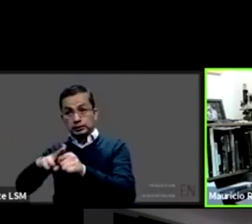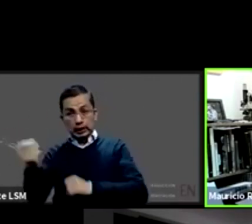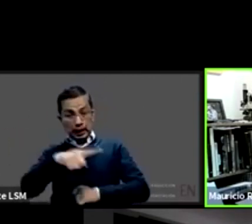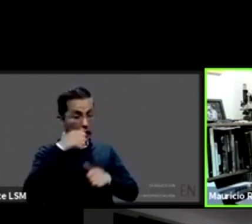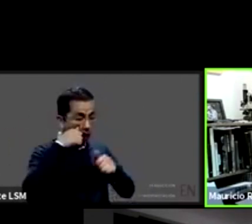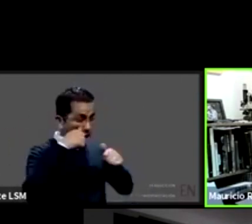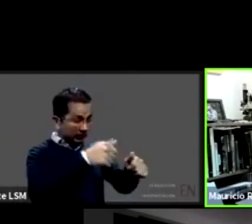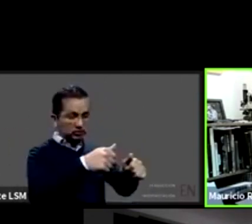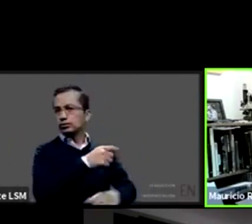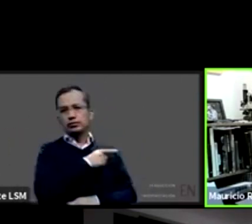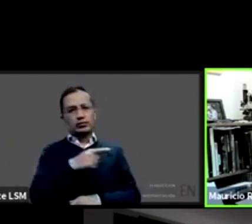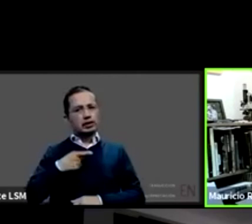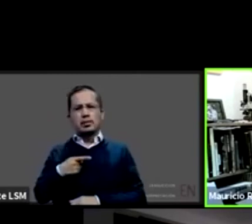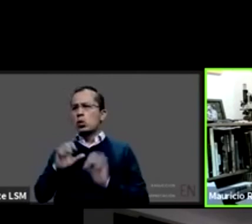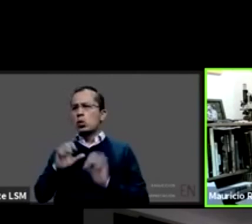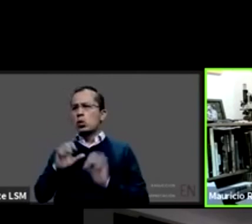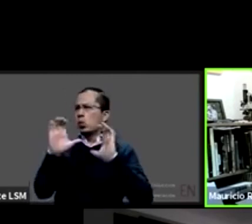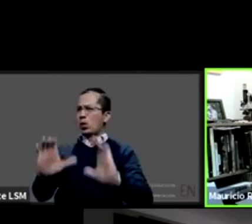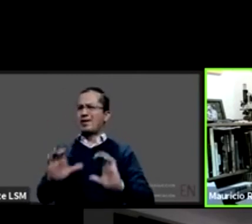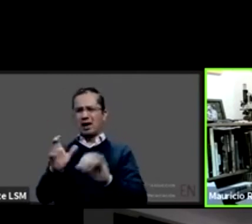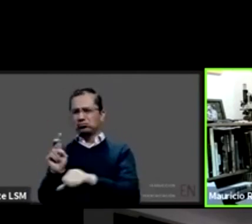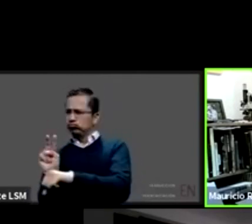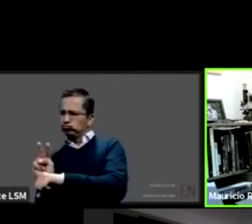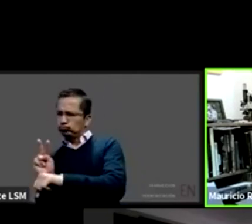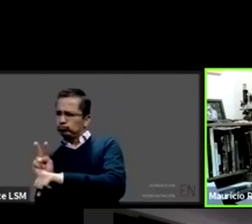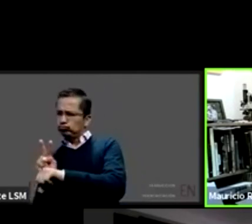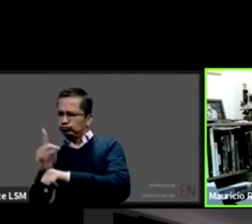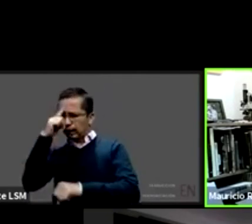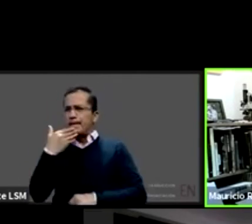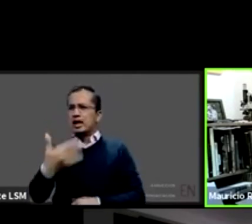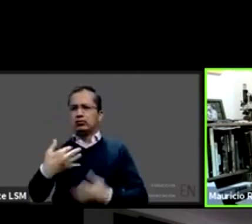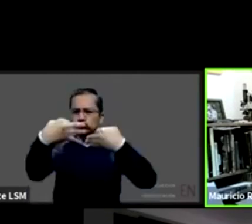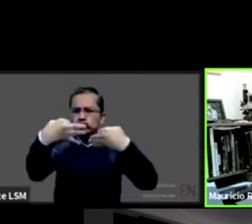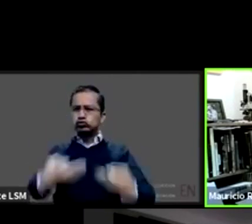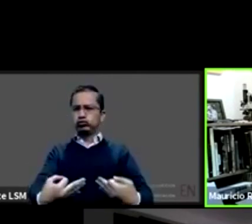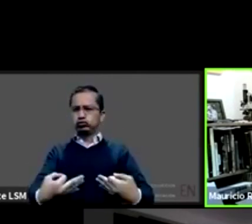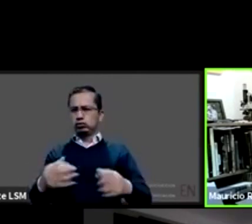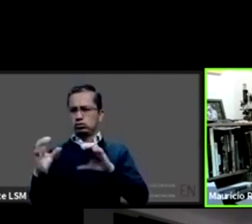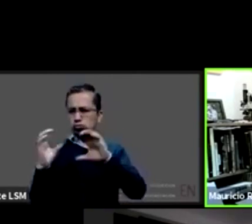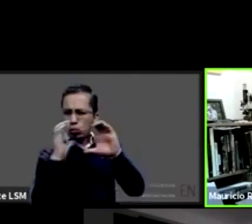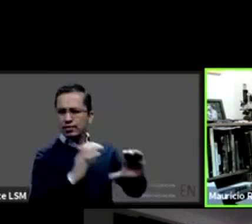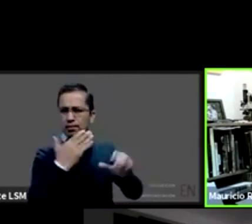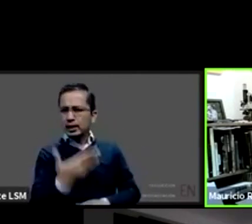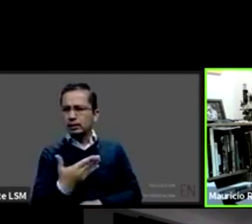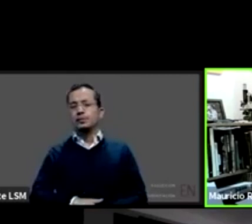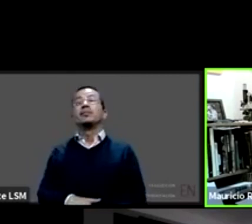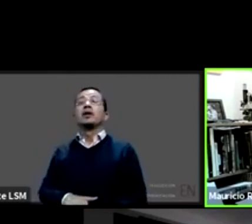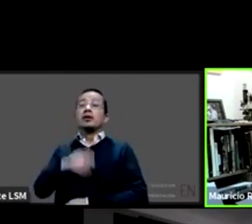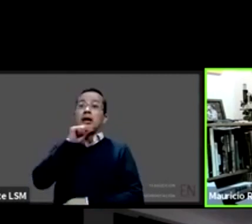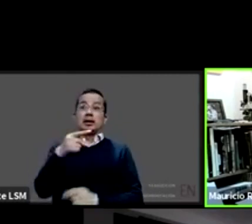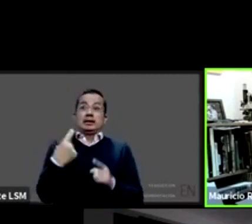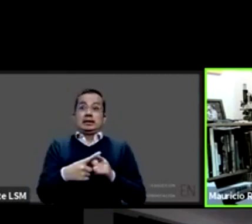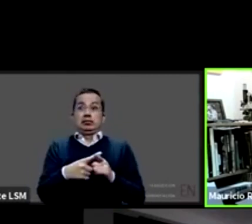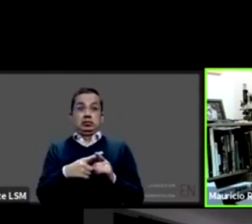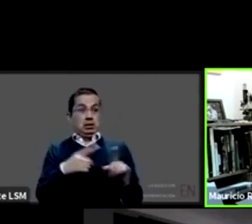mucho definitivamente el cuidador pues tiene que ser un aliado tiene que ser parte del equipo